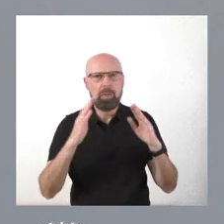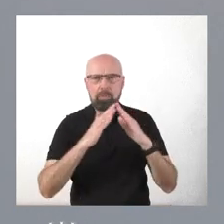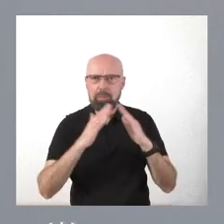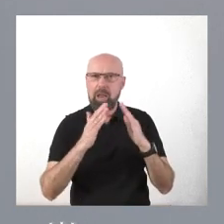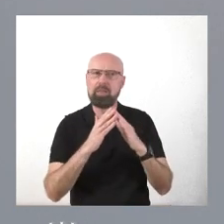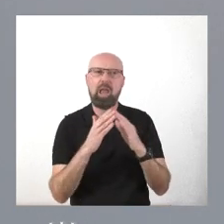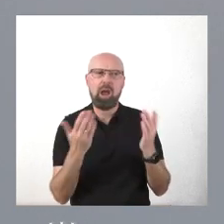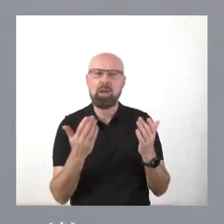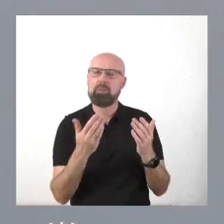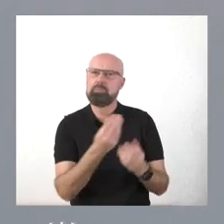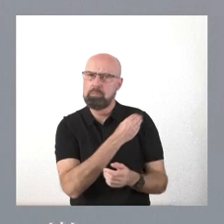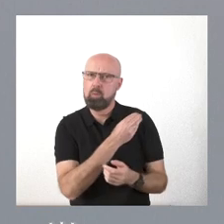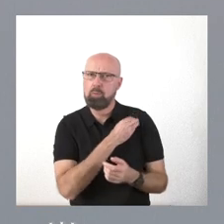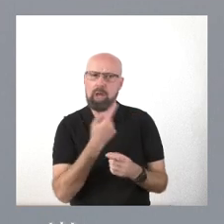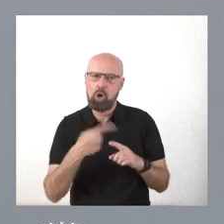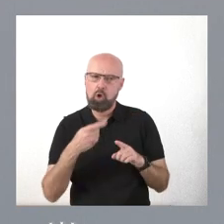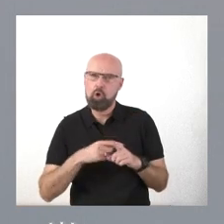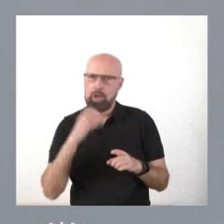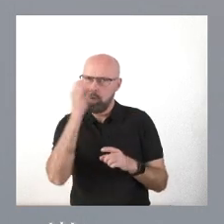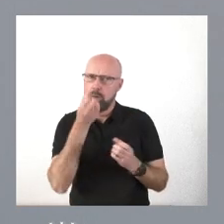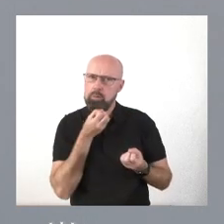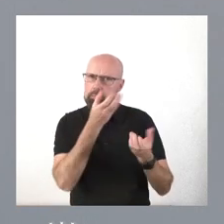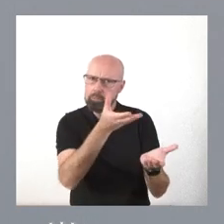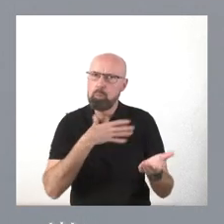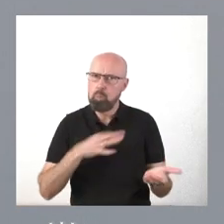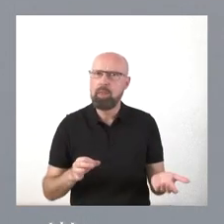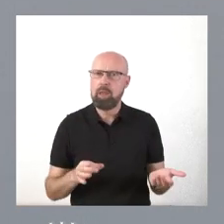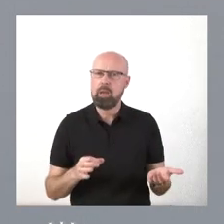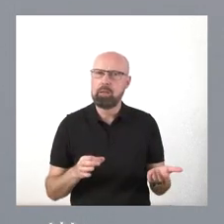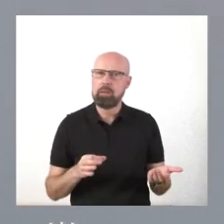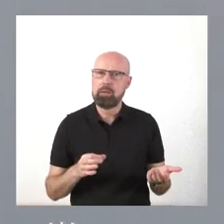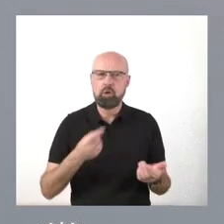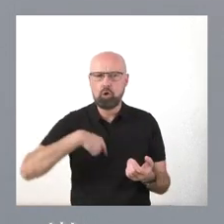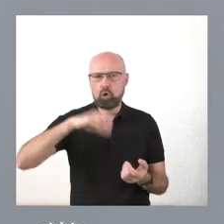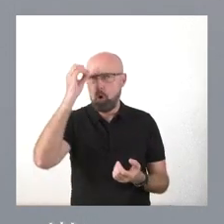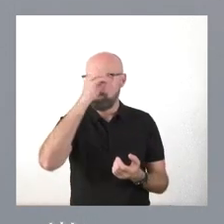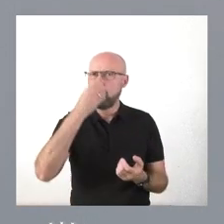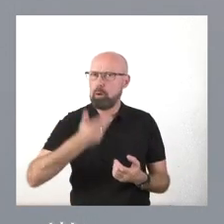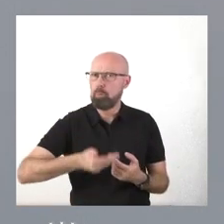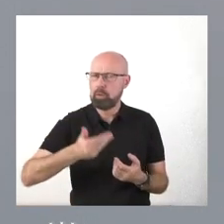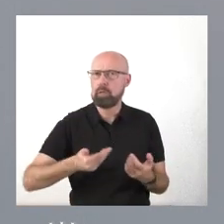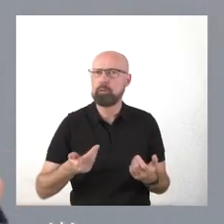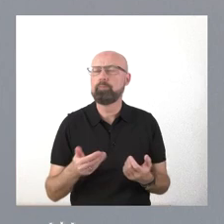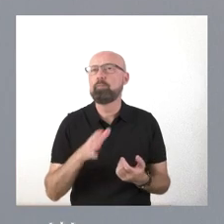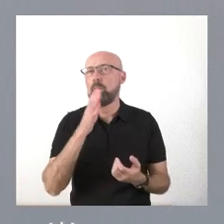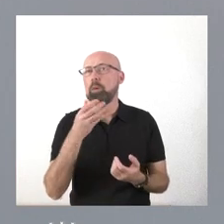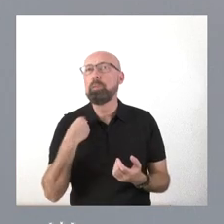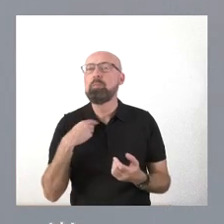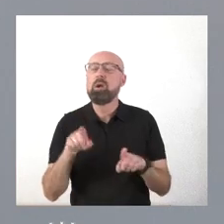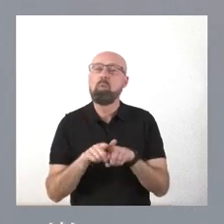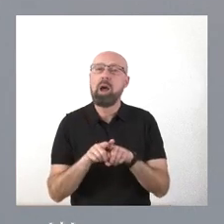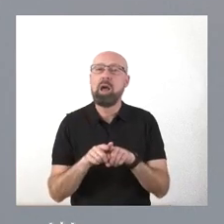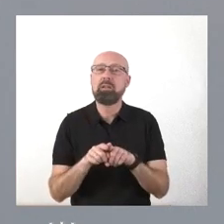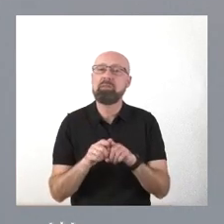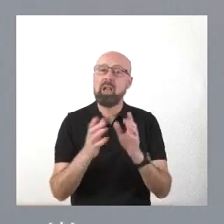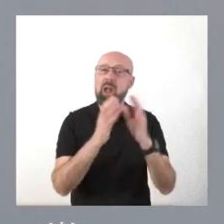posición puede ser útil. A lo mejor entre el interregno este que ha habido, entre el pacto con